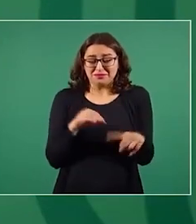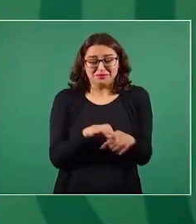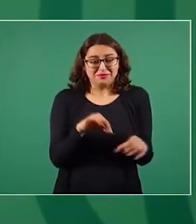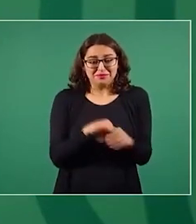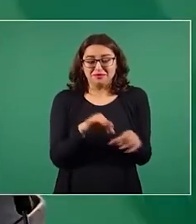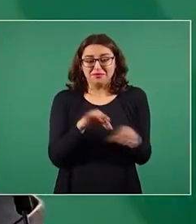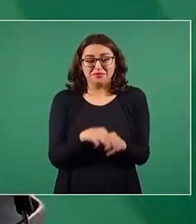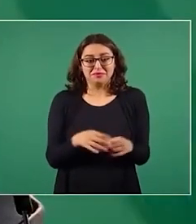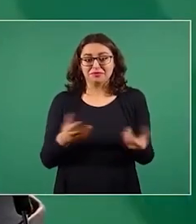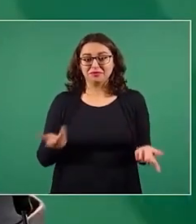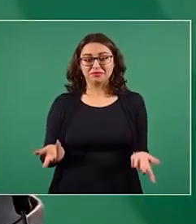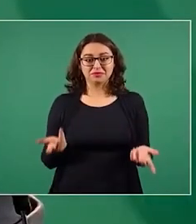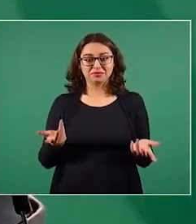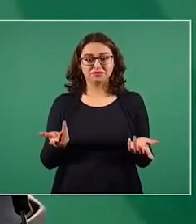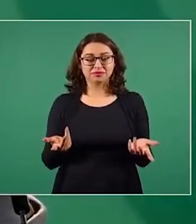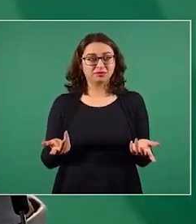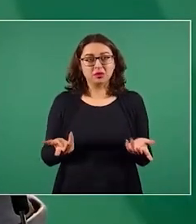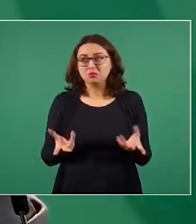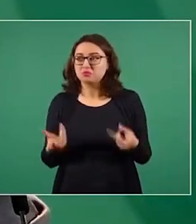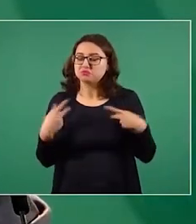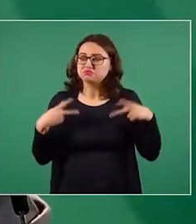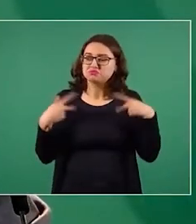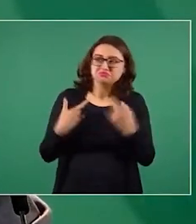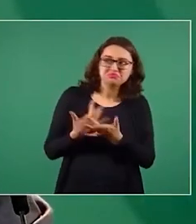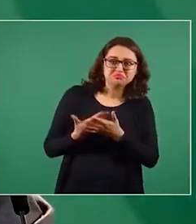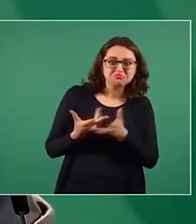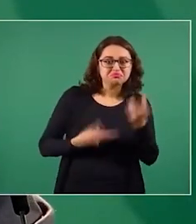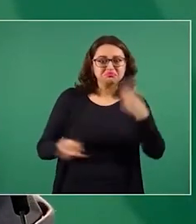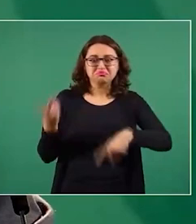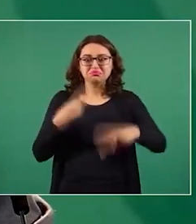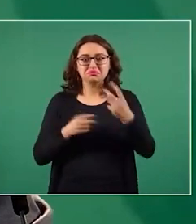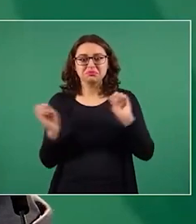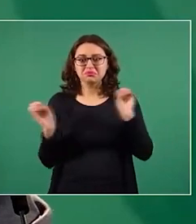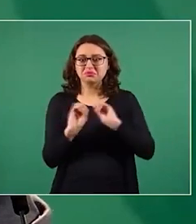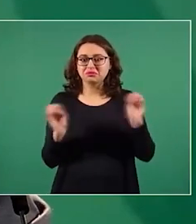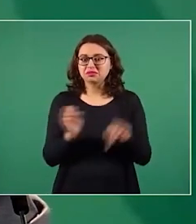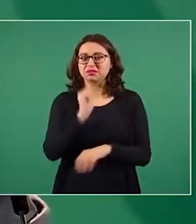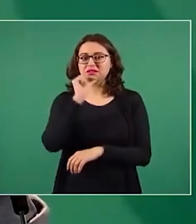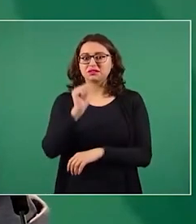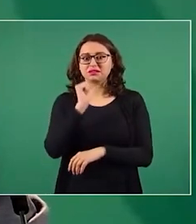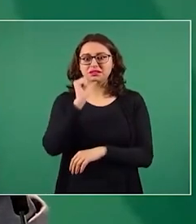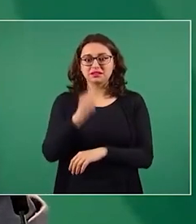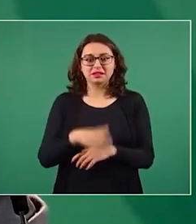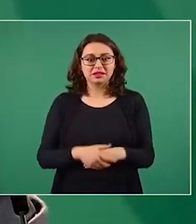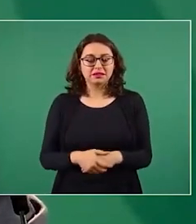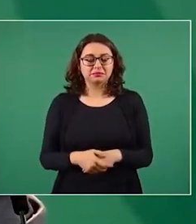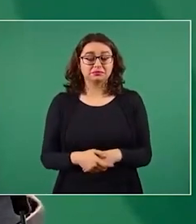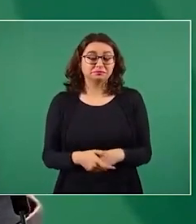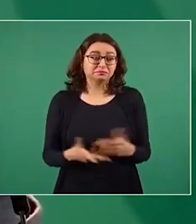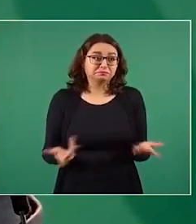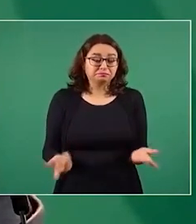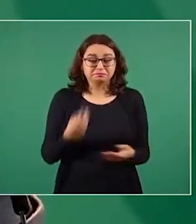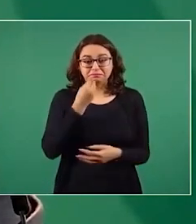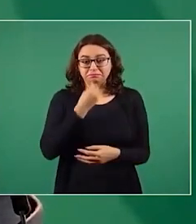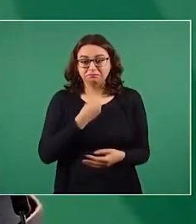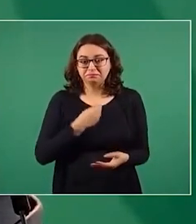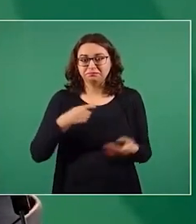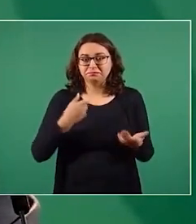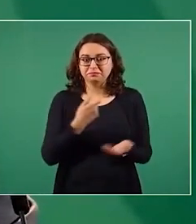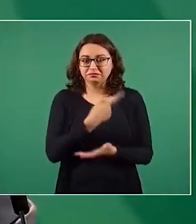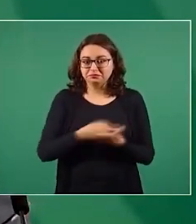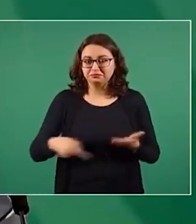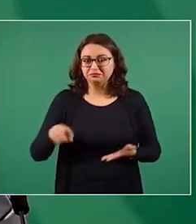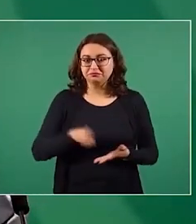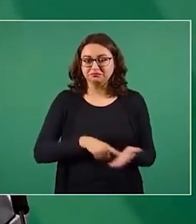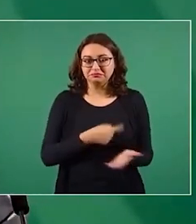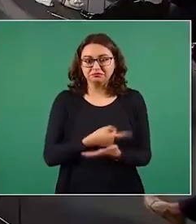Se rayaban las boletas, se levantaban las actas, no